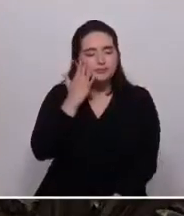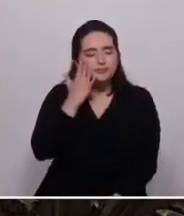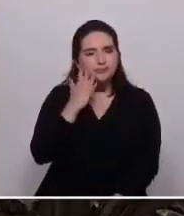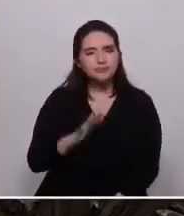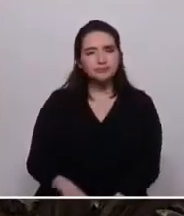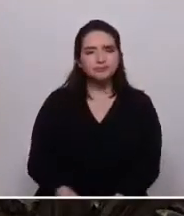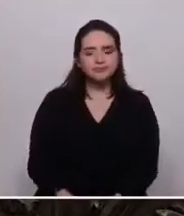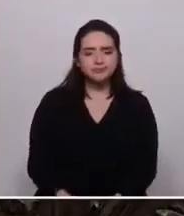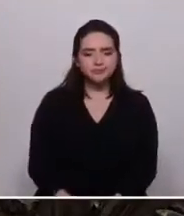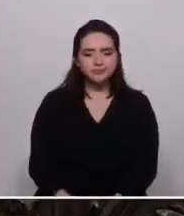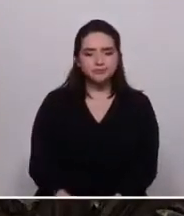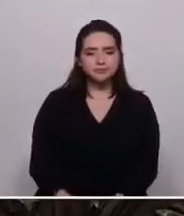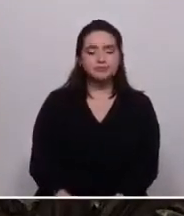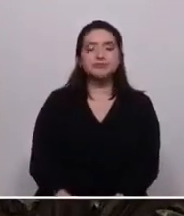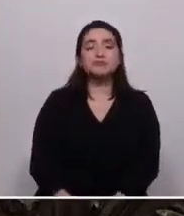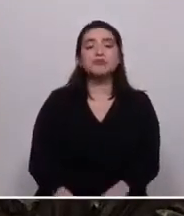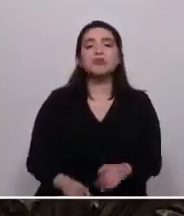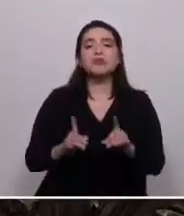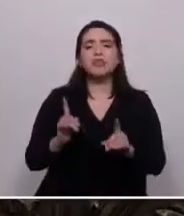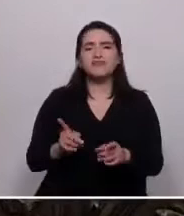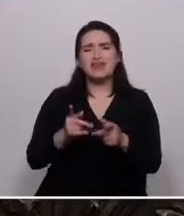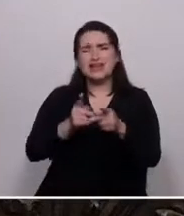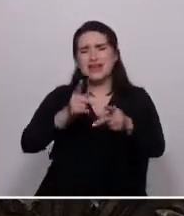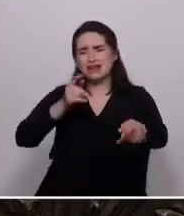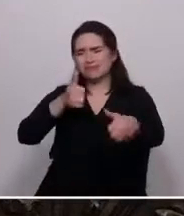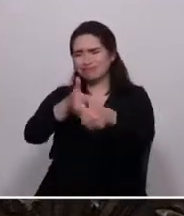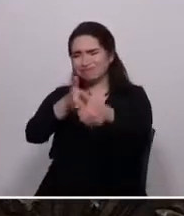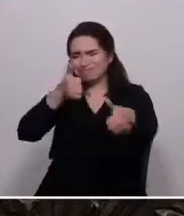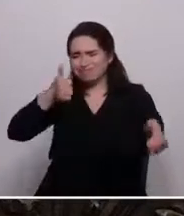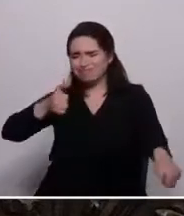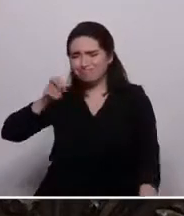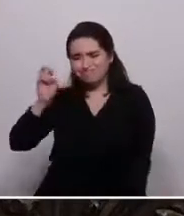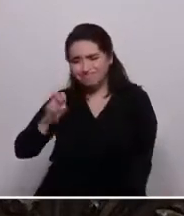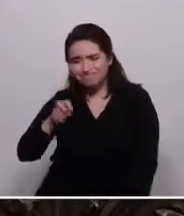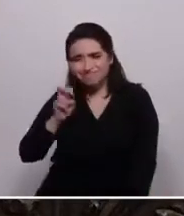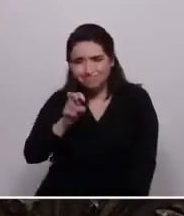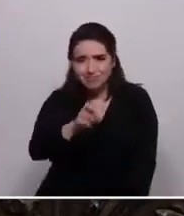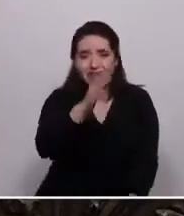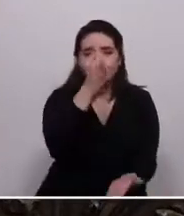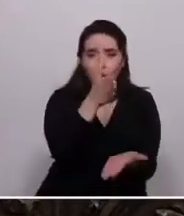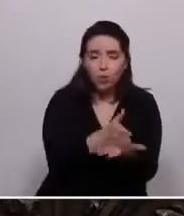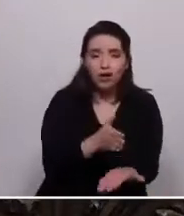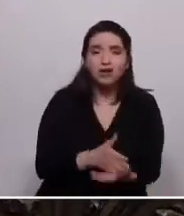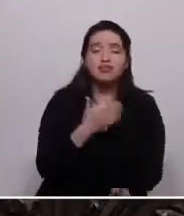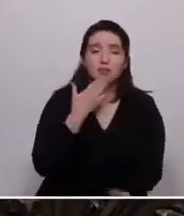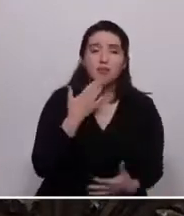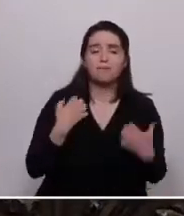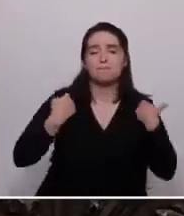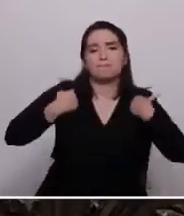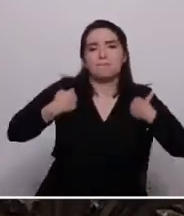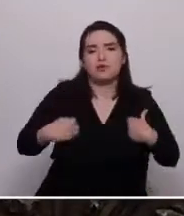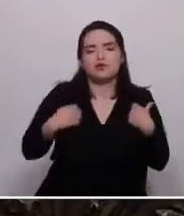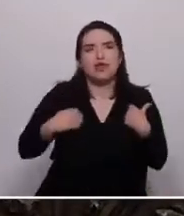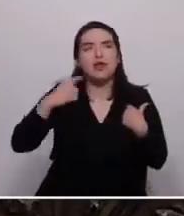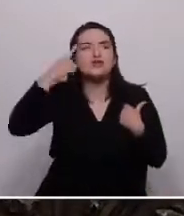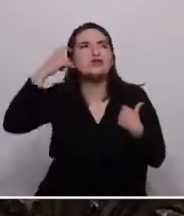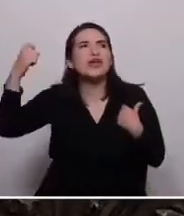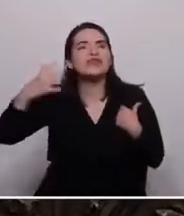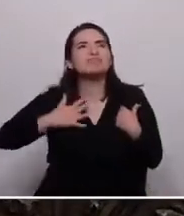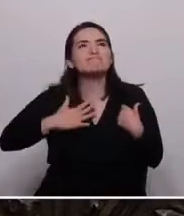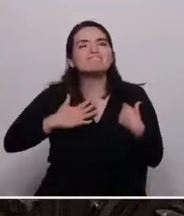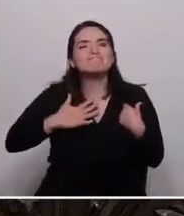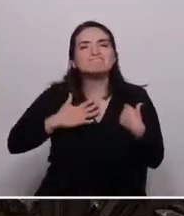que deben trasladarse kilómetros para llegar a sus escuelas y que también cargan mochilas llenas de sueños y